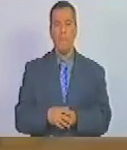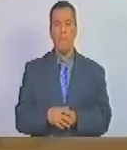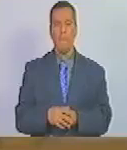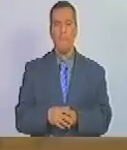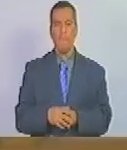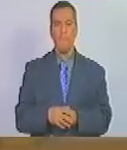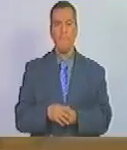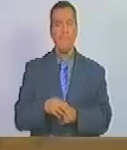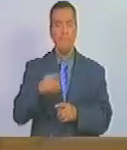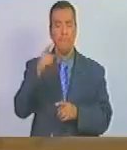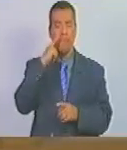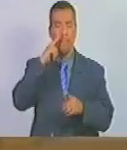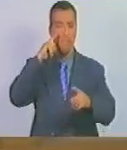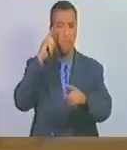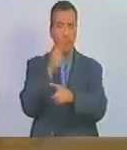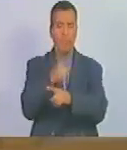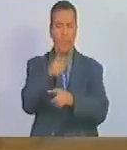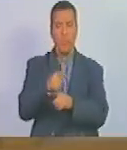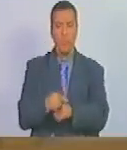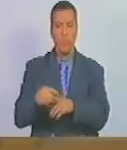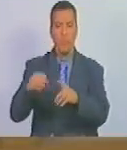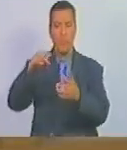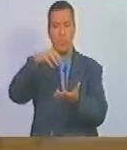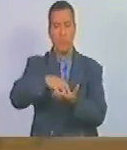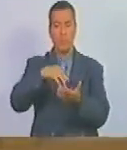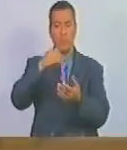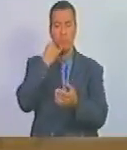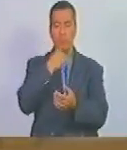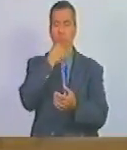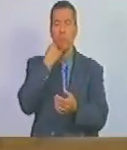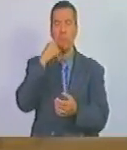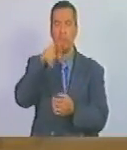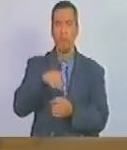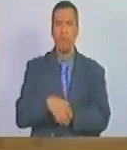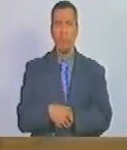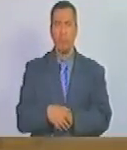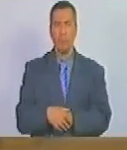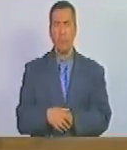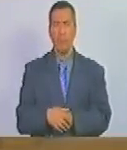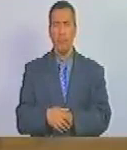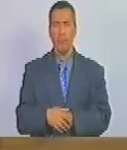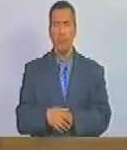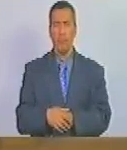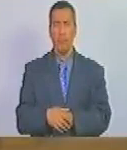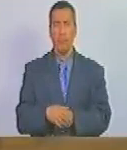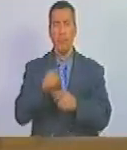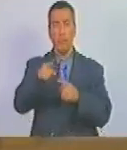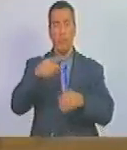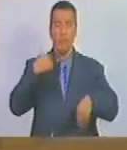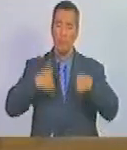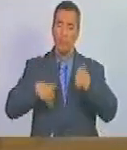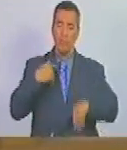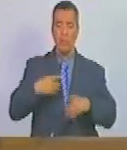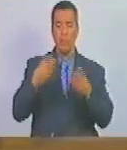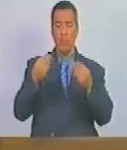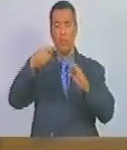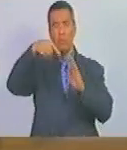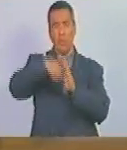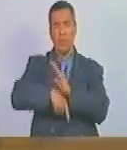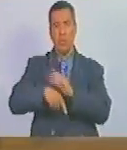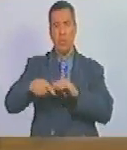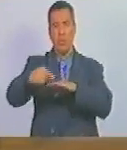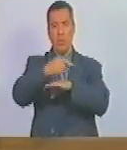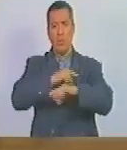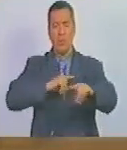condenar el Estado de Israel que por cierto está en una crisis profunda de